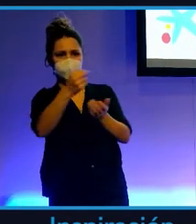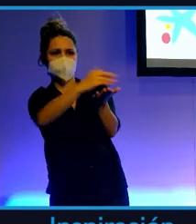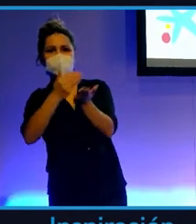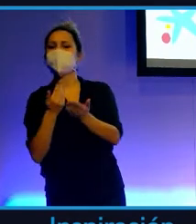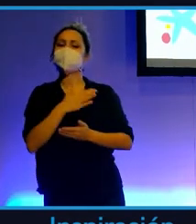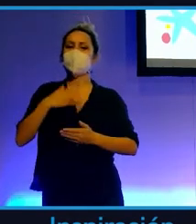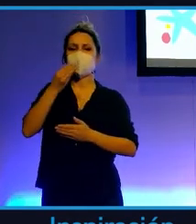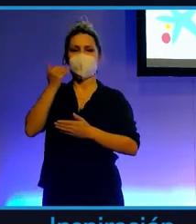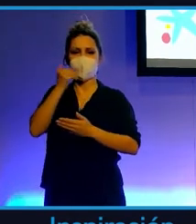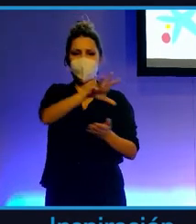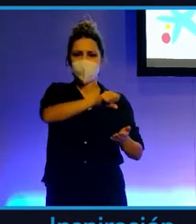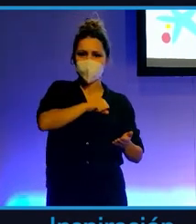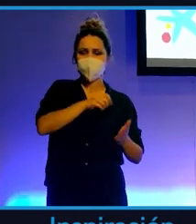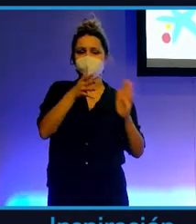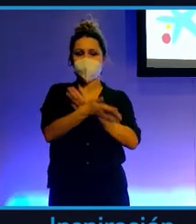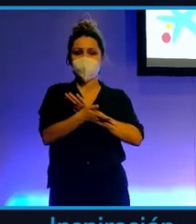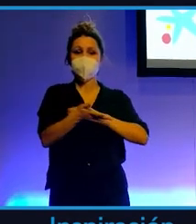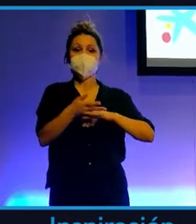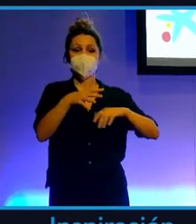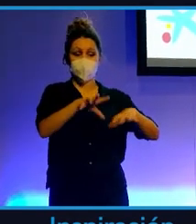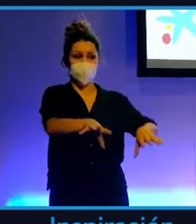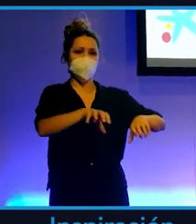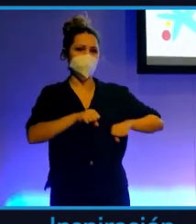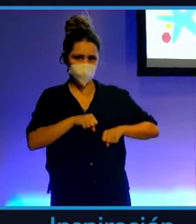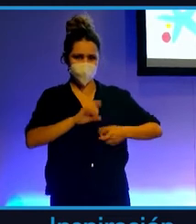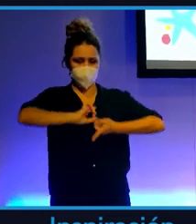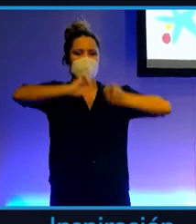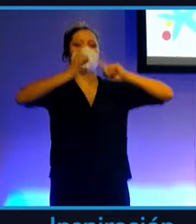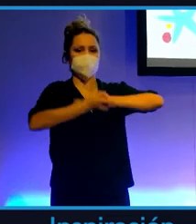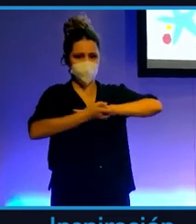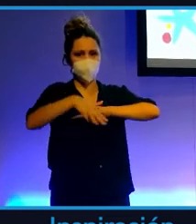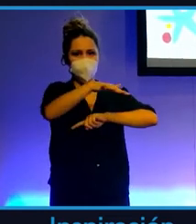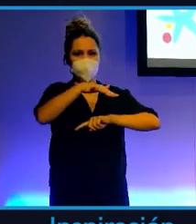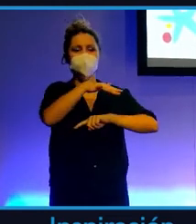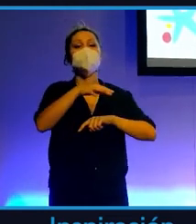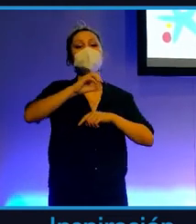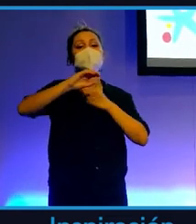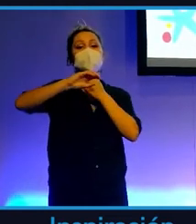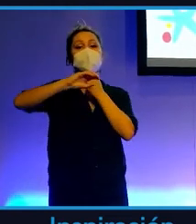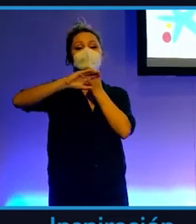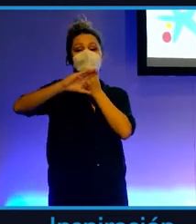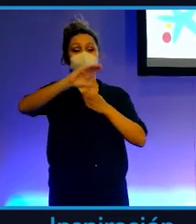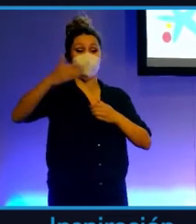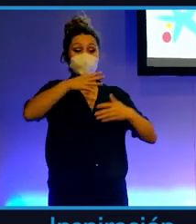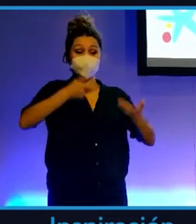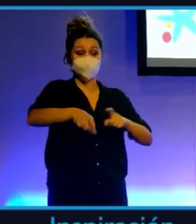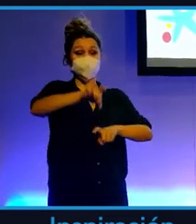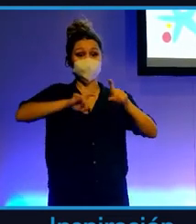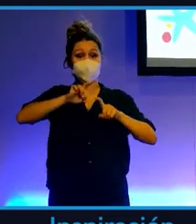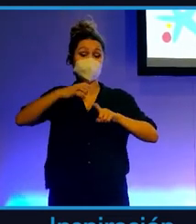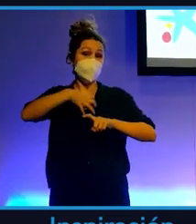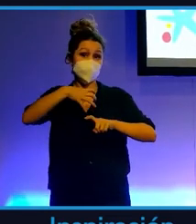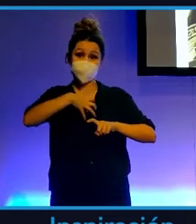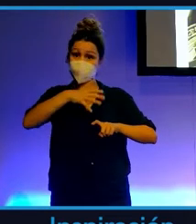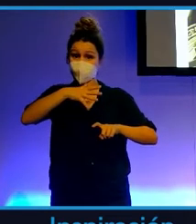Esto es adopción. Aquí estamos llegando. Adopción total en el mundo de las criptomonedas. Ya esto no se puede ir a cero porque estamos